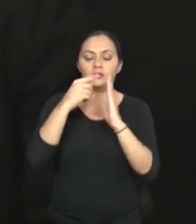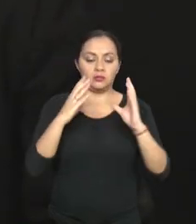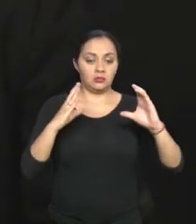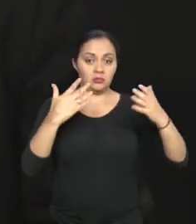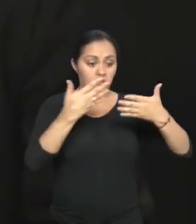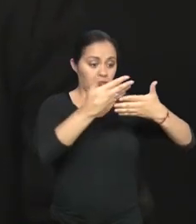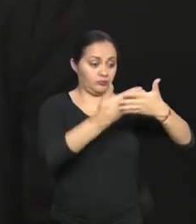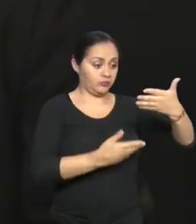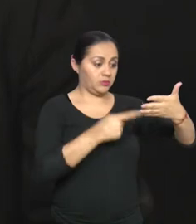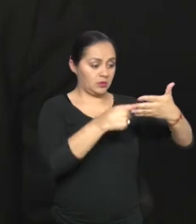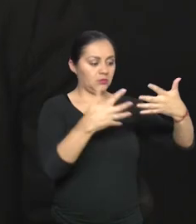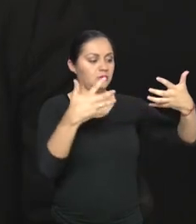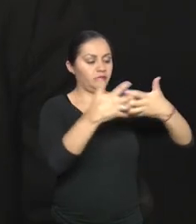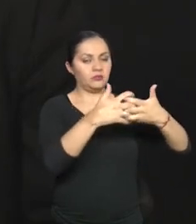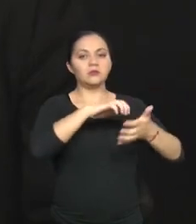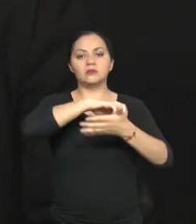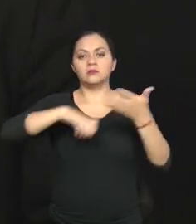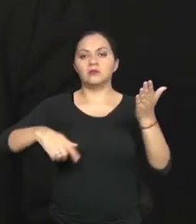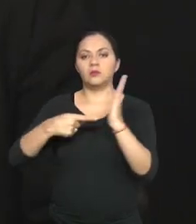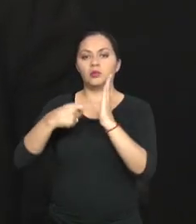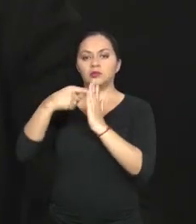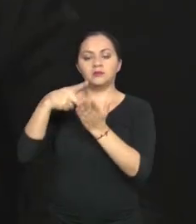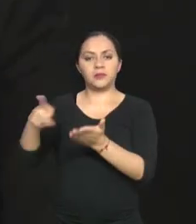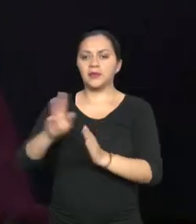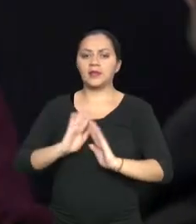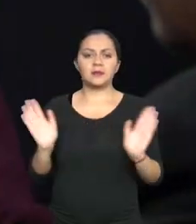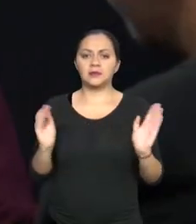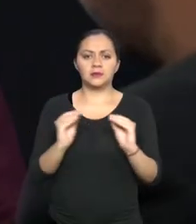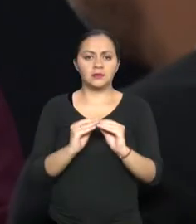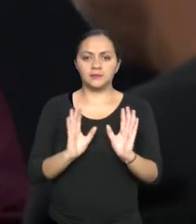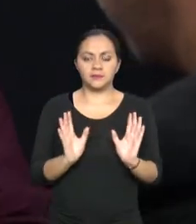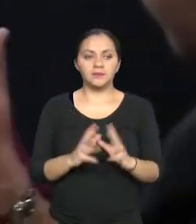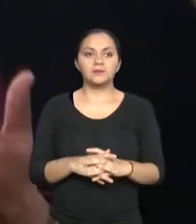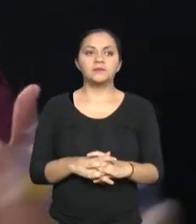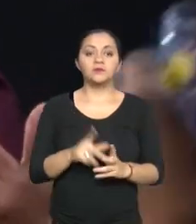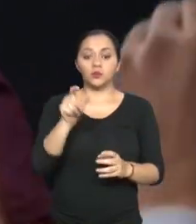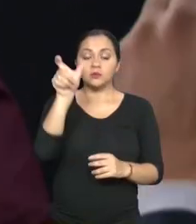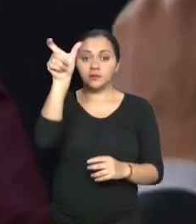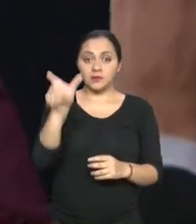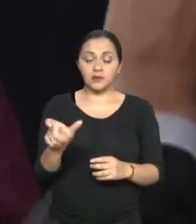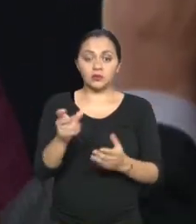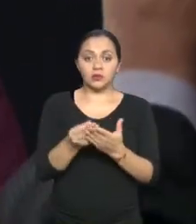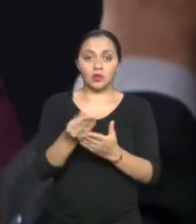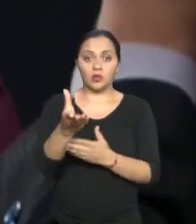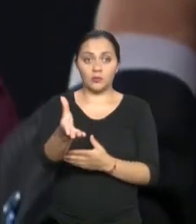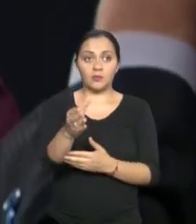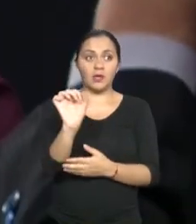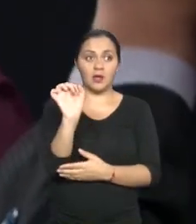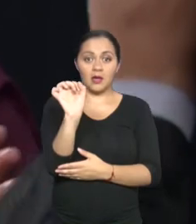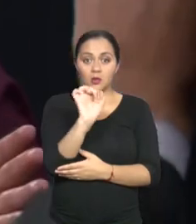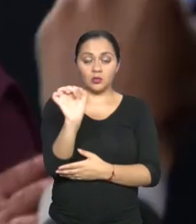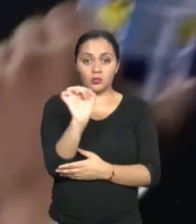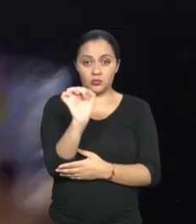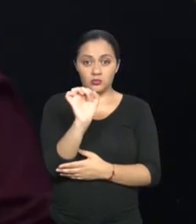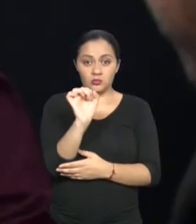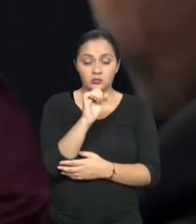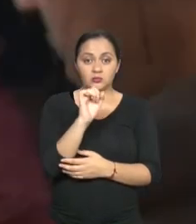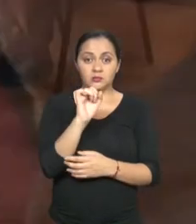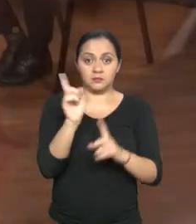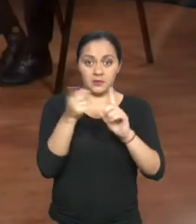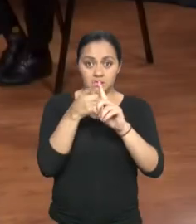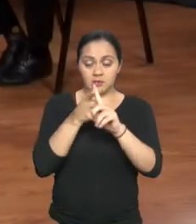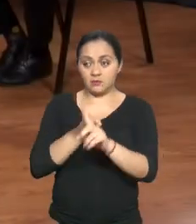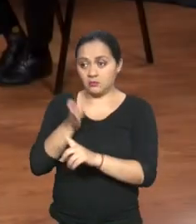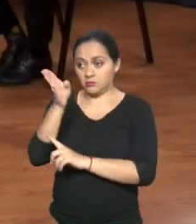en el Ecuador de los derechos arancelarios. Cuando una persona va a adquirir un vehículo para hacer la importación, ¿debe primero la concesionaria